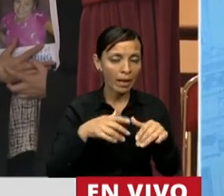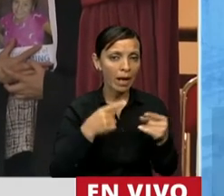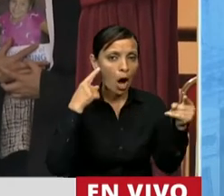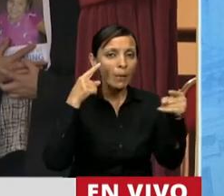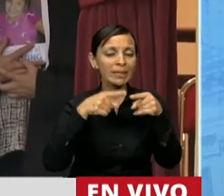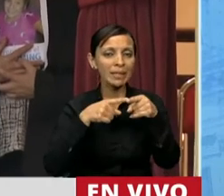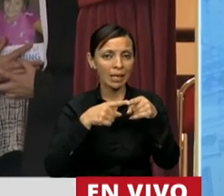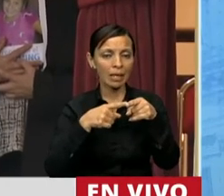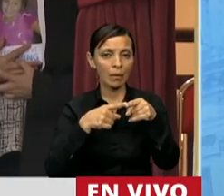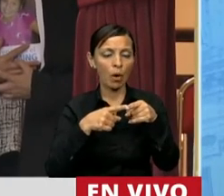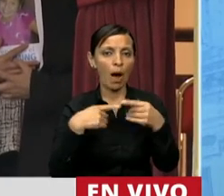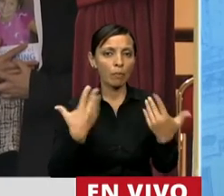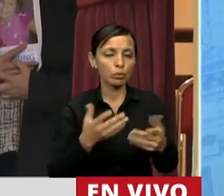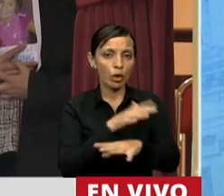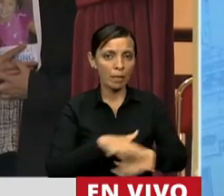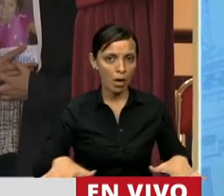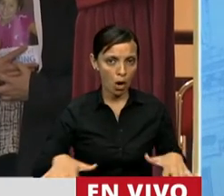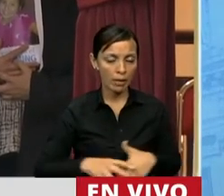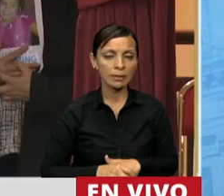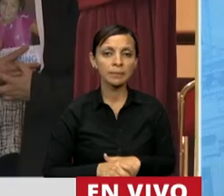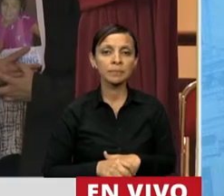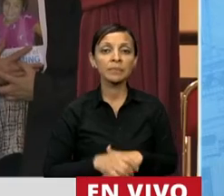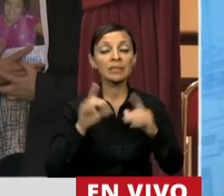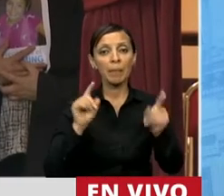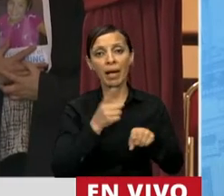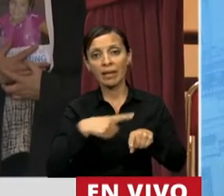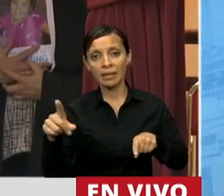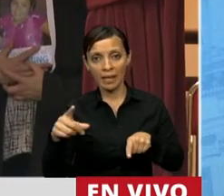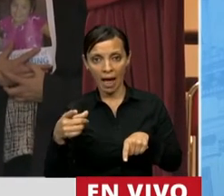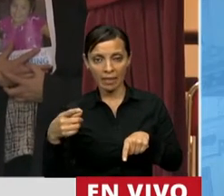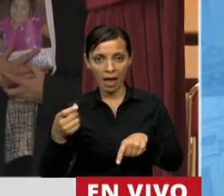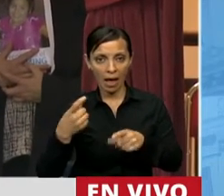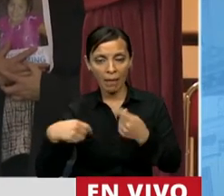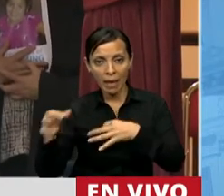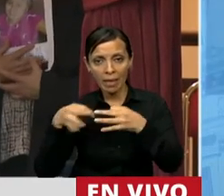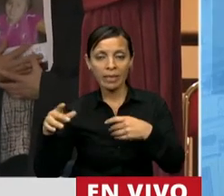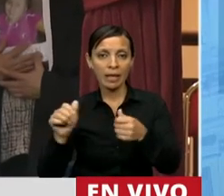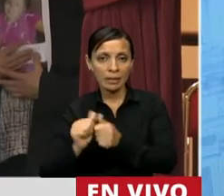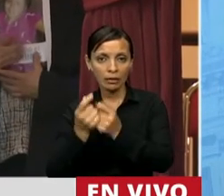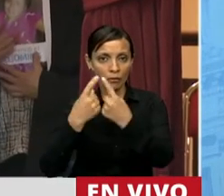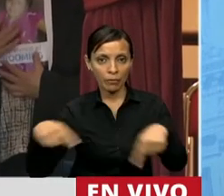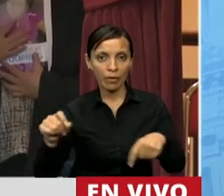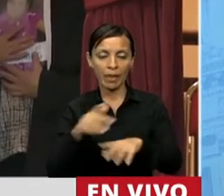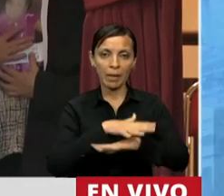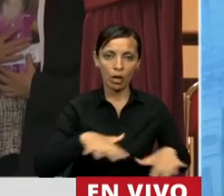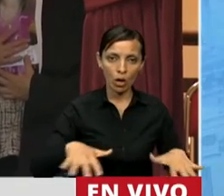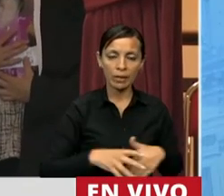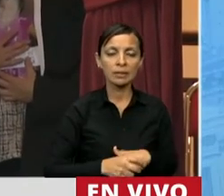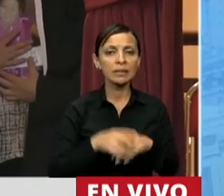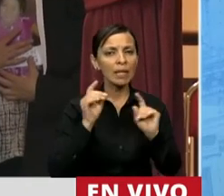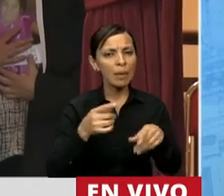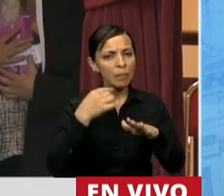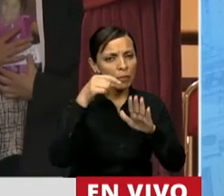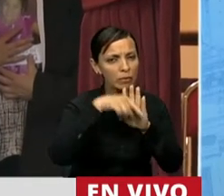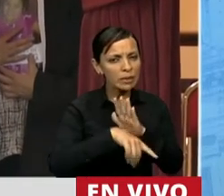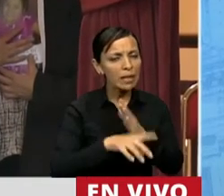explotación sexual de menores. Y la trata de menores. Sobre la peligrosidad de los mensajes